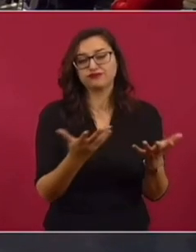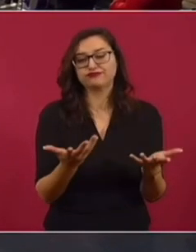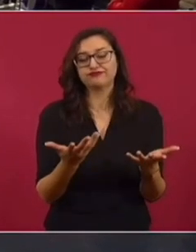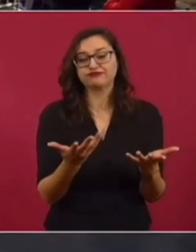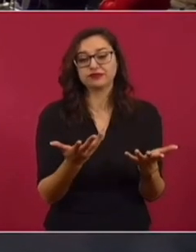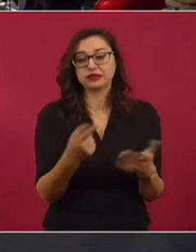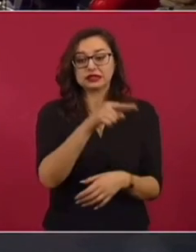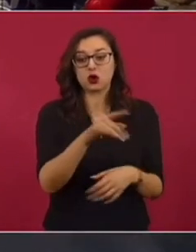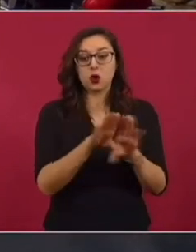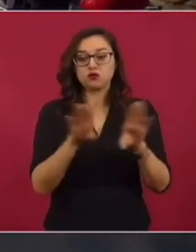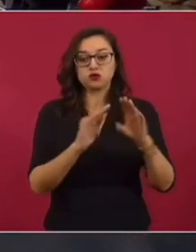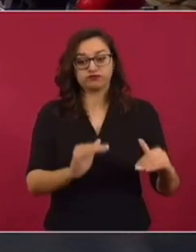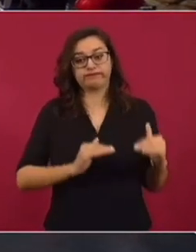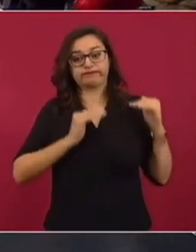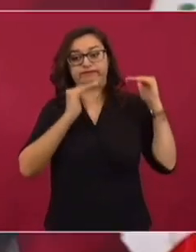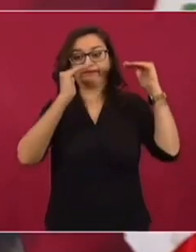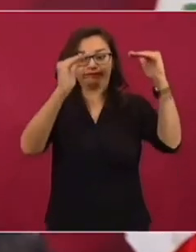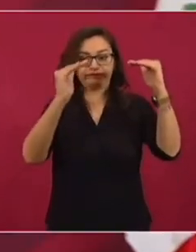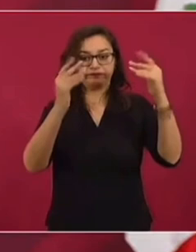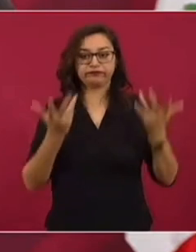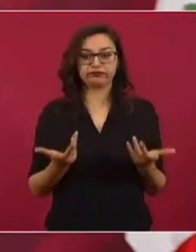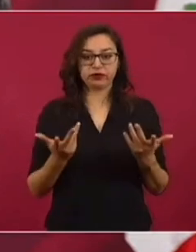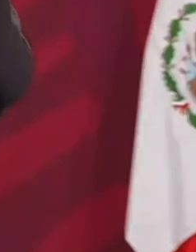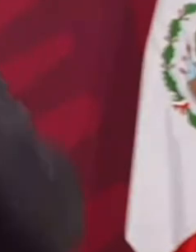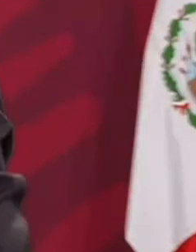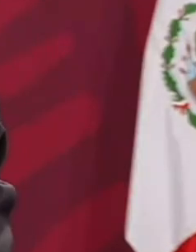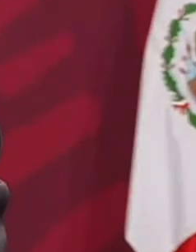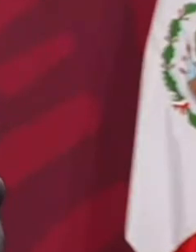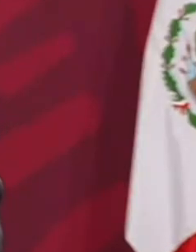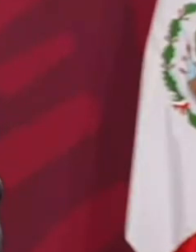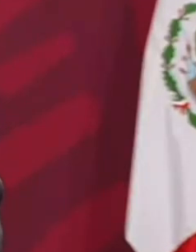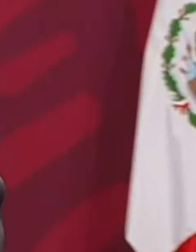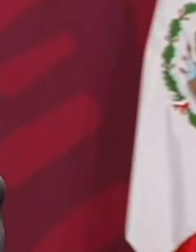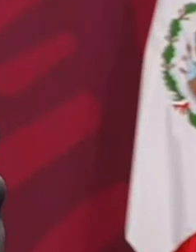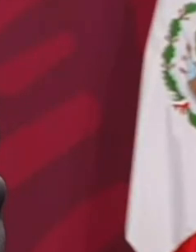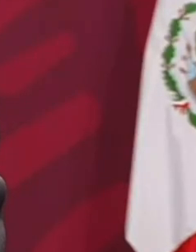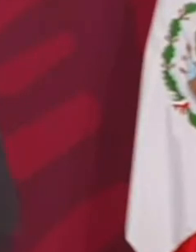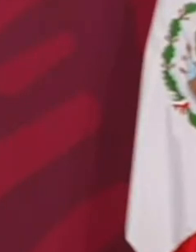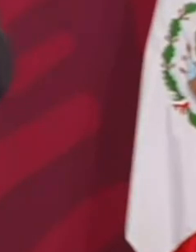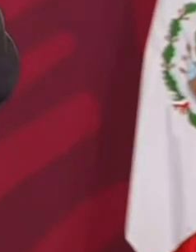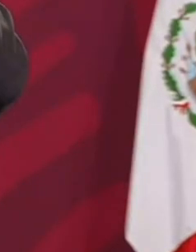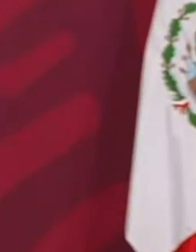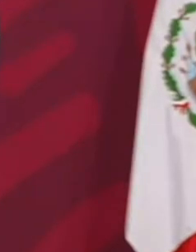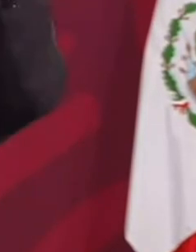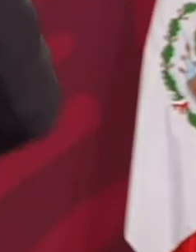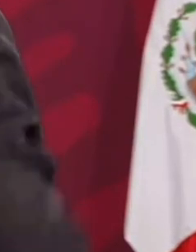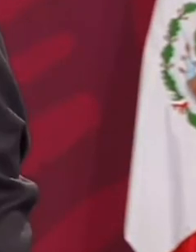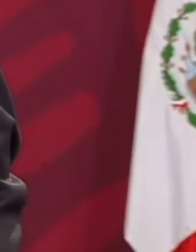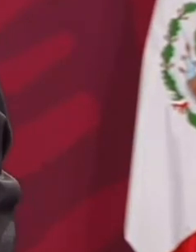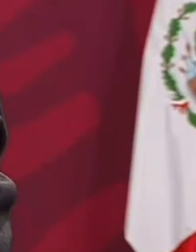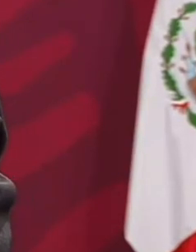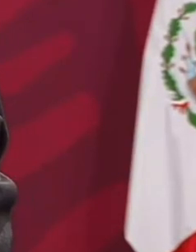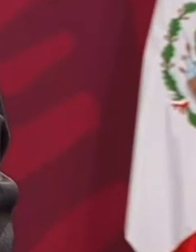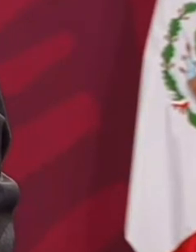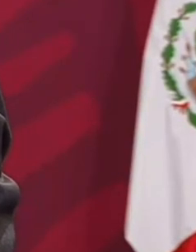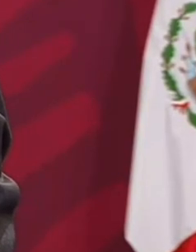es el de arriba de la pirámide y piensan que eso es México,